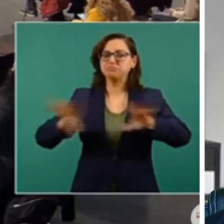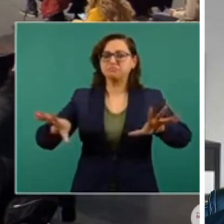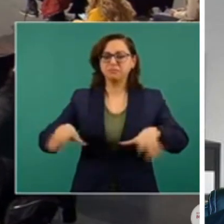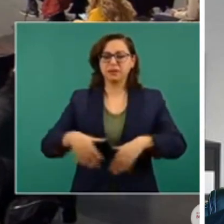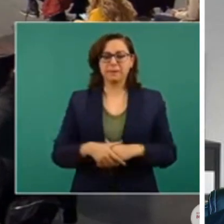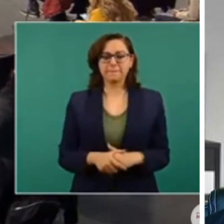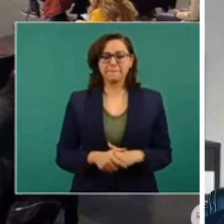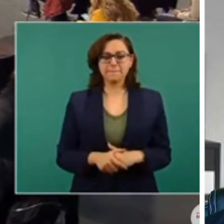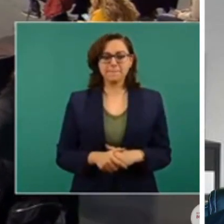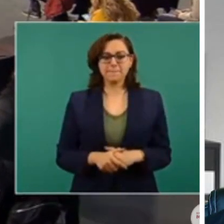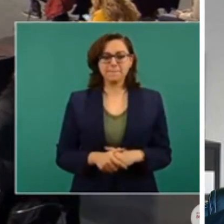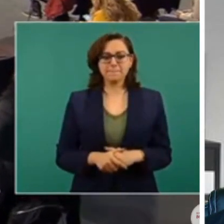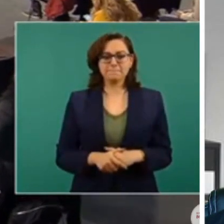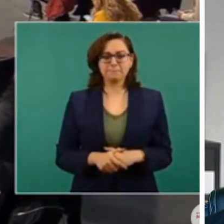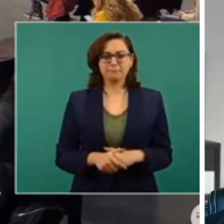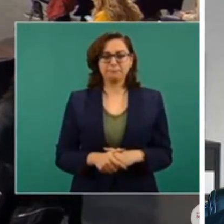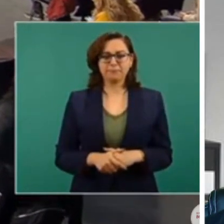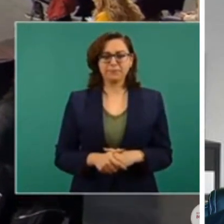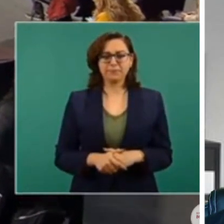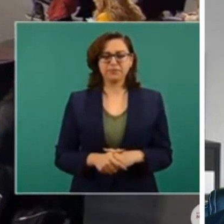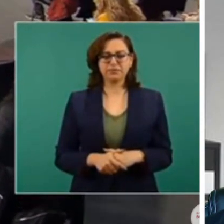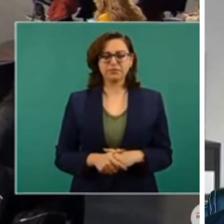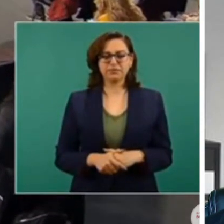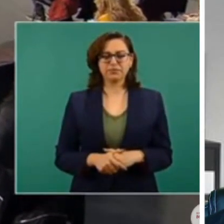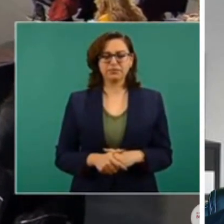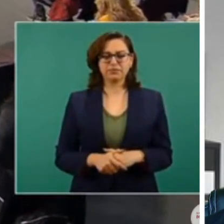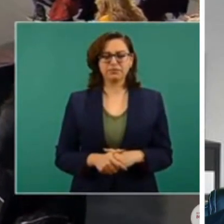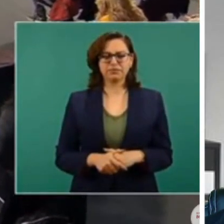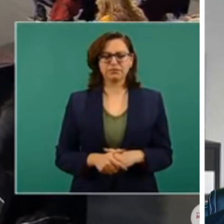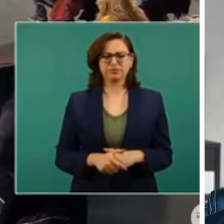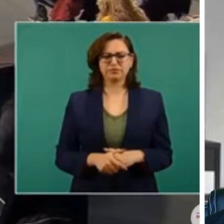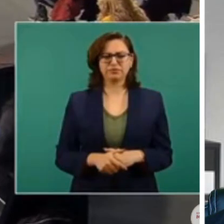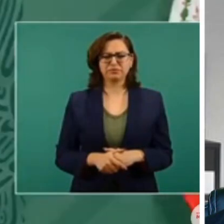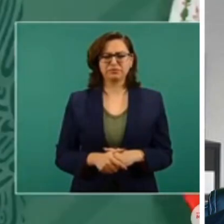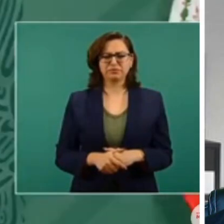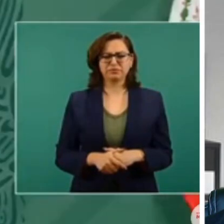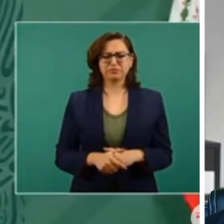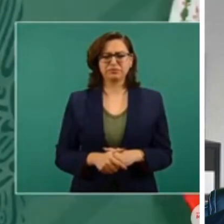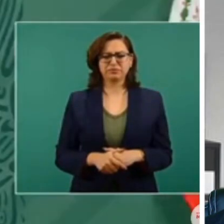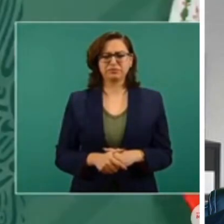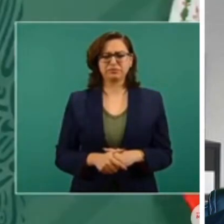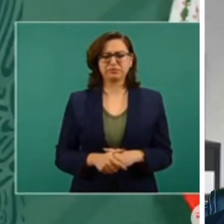Entonces, resulta que ahí se ve entonces no tiene nada.